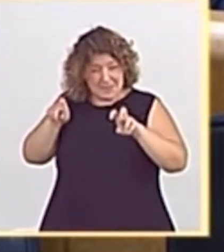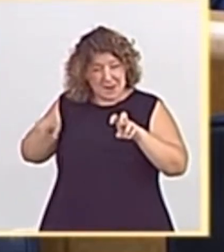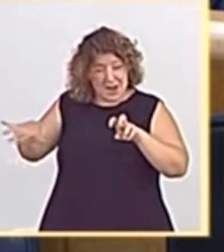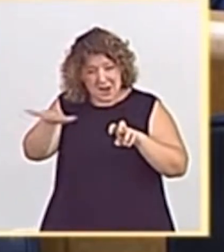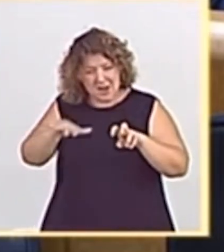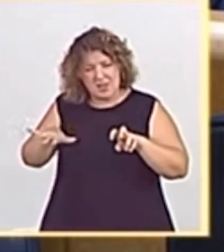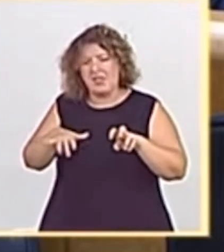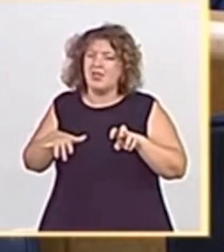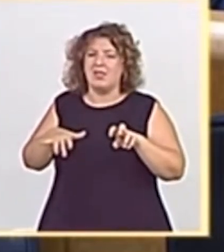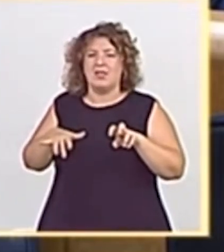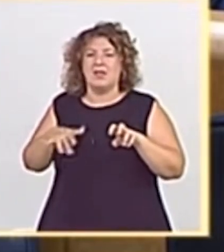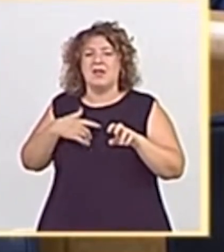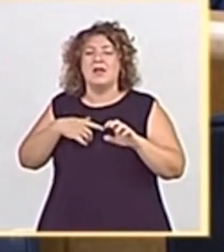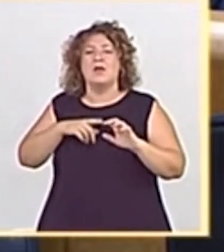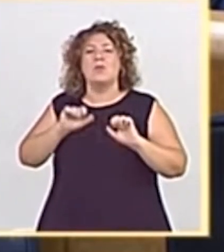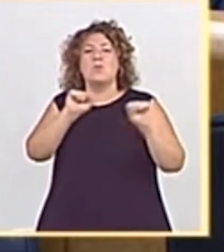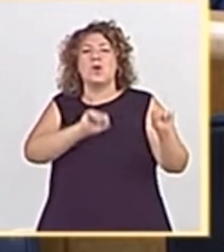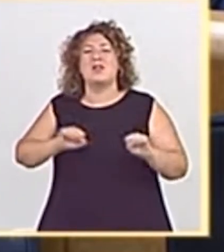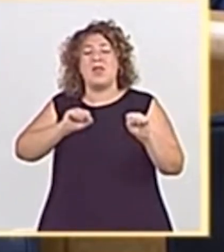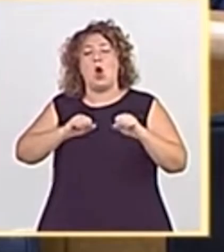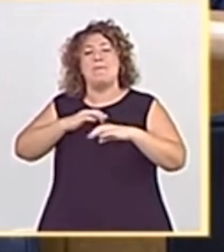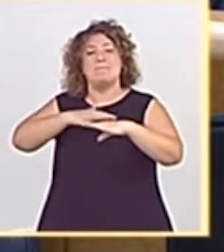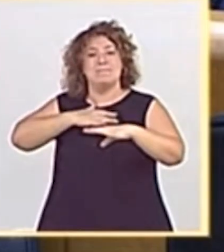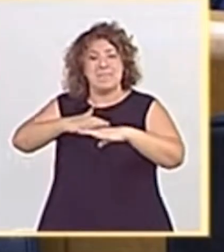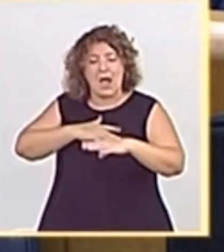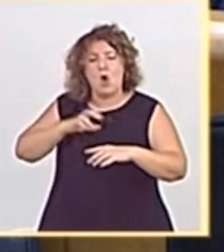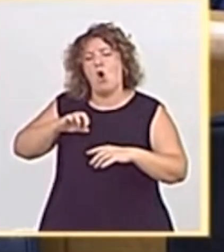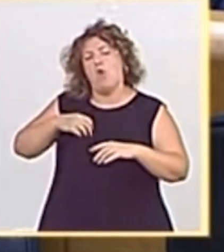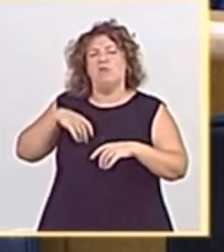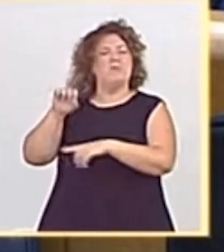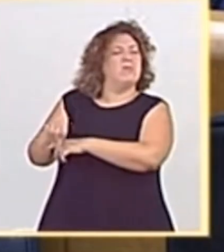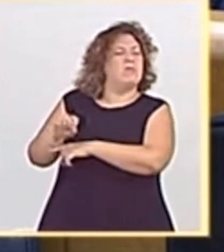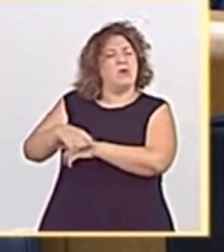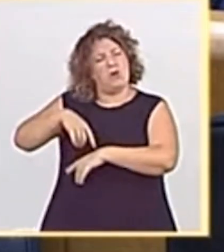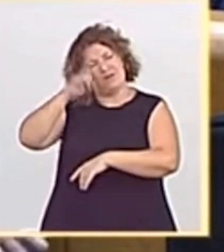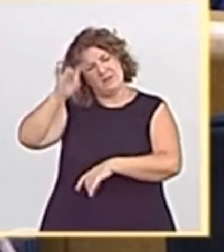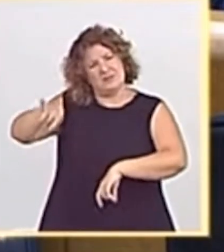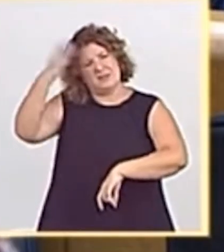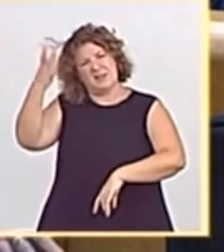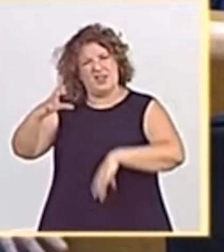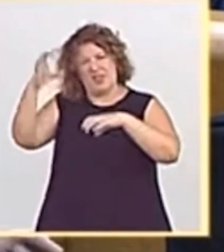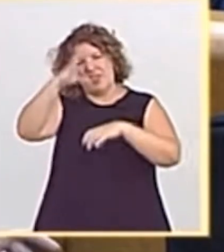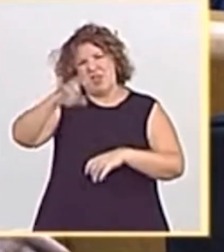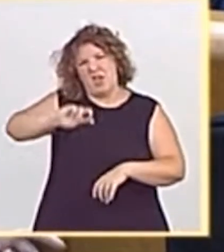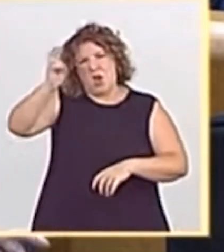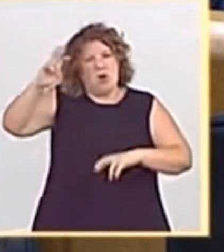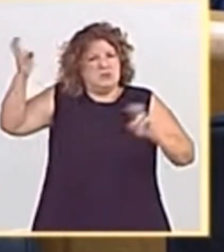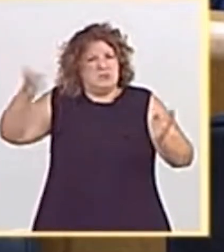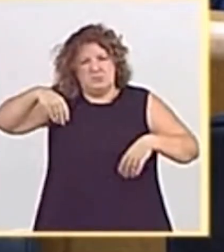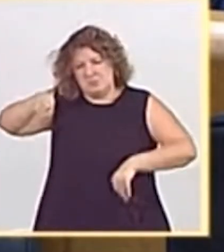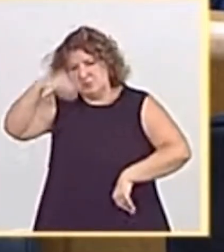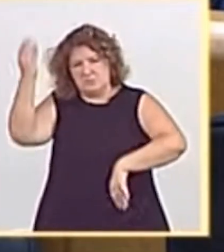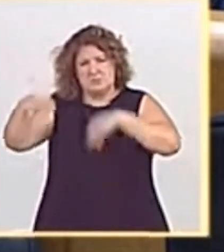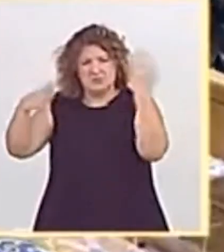Que en lugar de derogar las leyes de protección del mar menor o de mirar para otro lado, de inventarse una pseudociencia que no sabe de dónde sale,